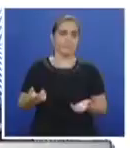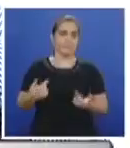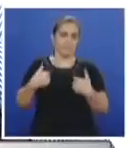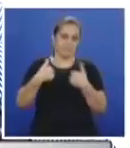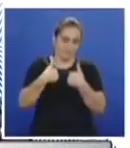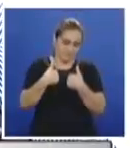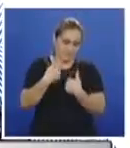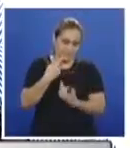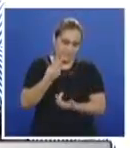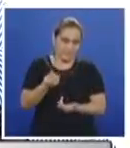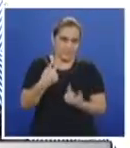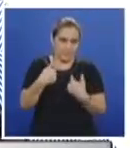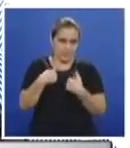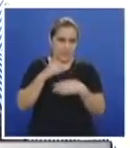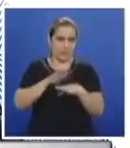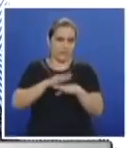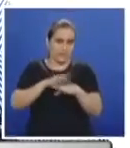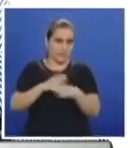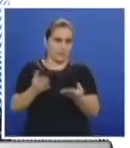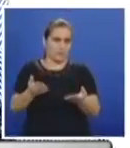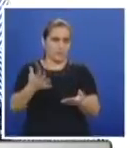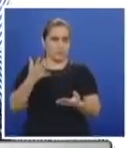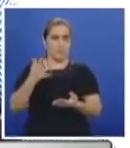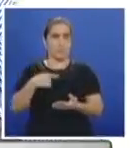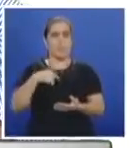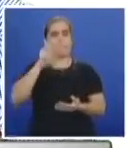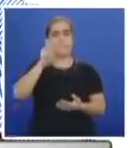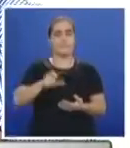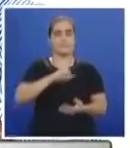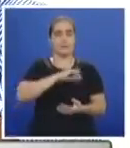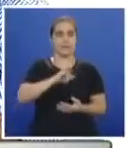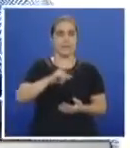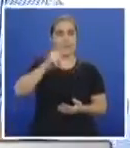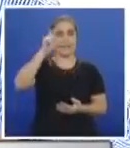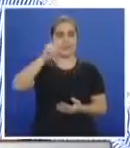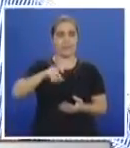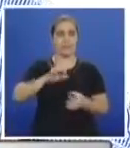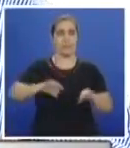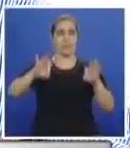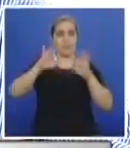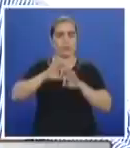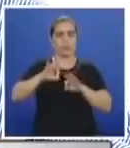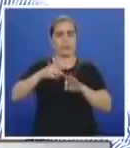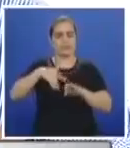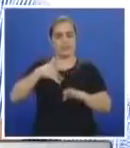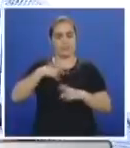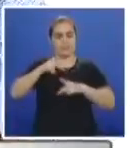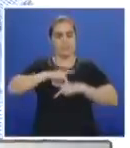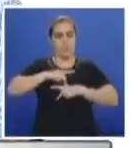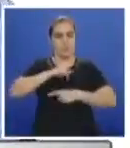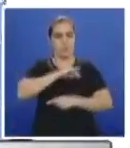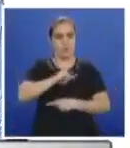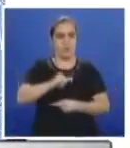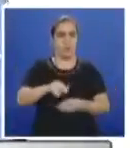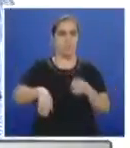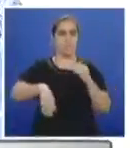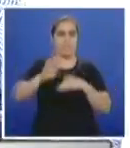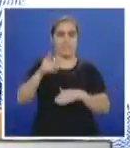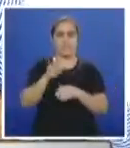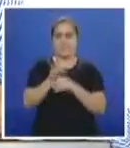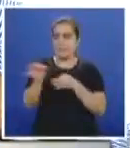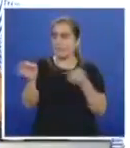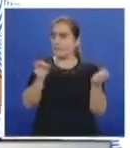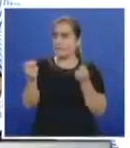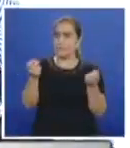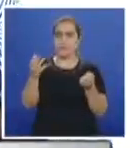donde yo hago el llamado al caleño. El caleño tiene que ser más amigo de su ciudad, más amigo de su vecino,